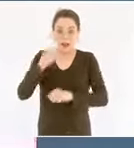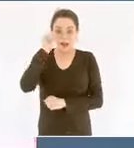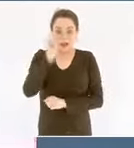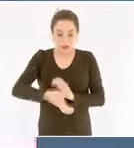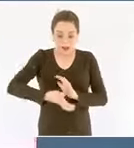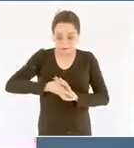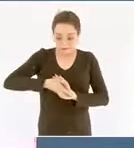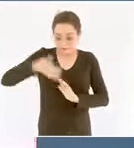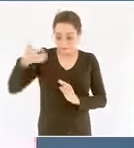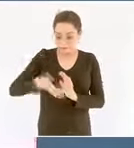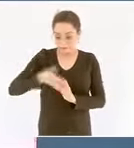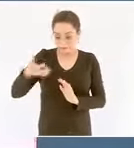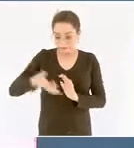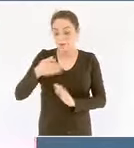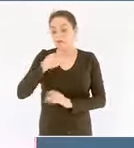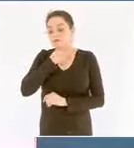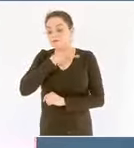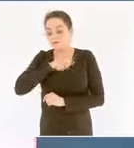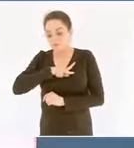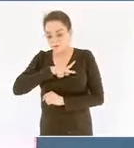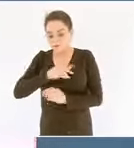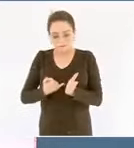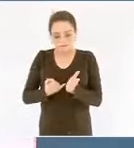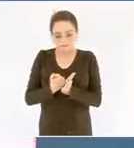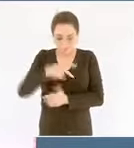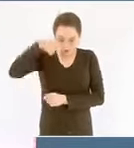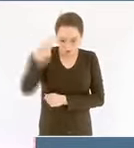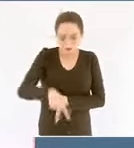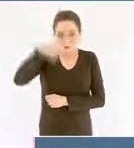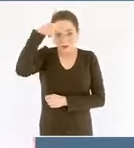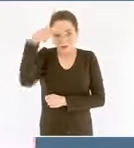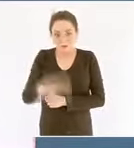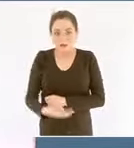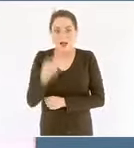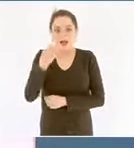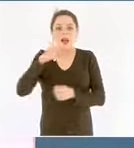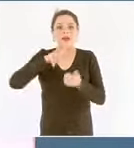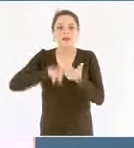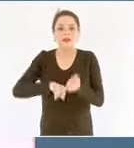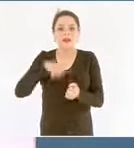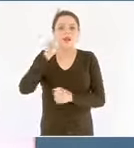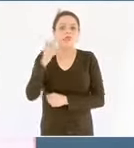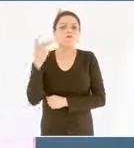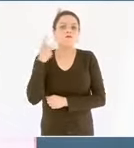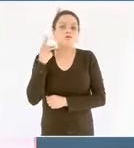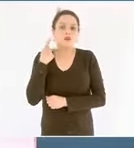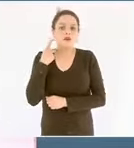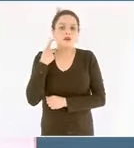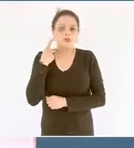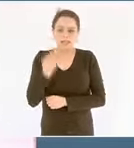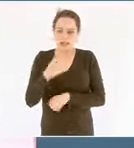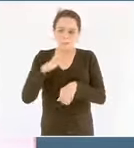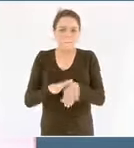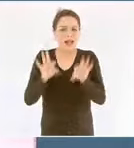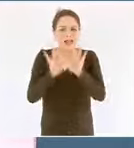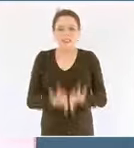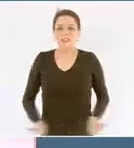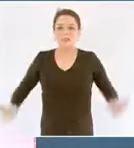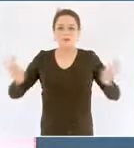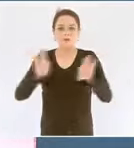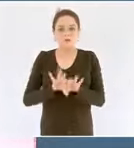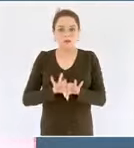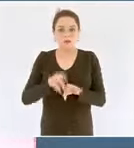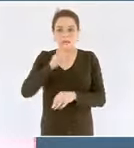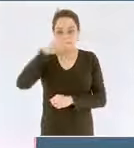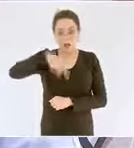los actos de independencia económica y política más importante de nuestra historia